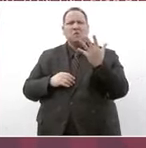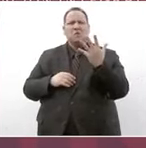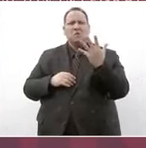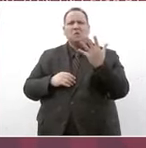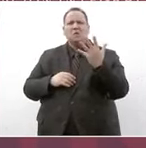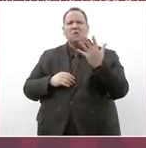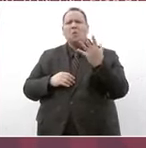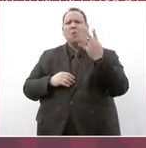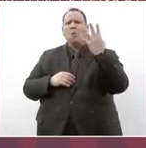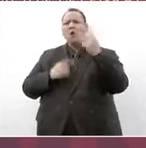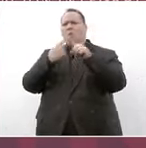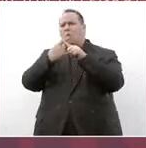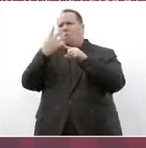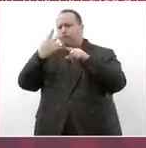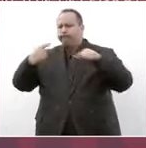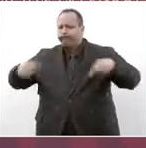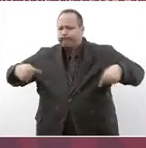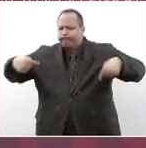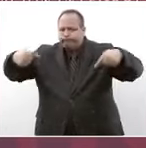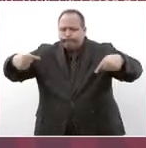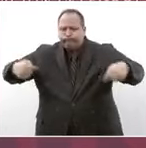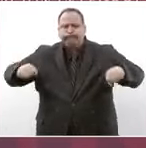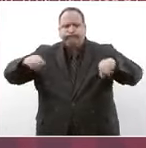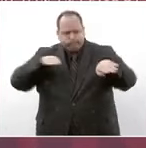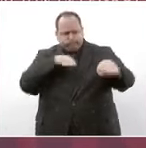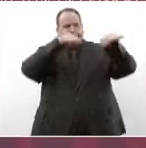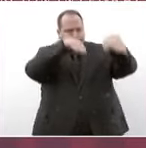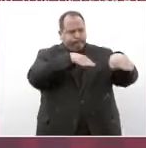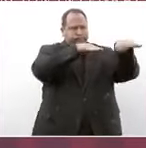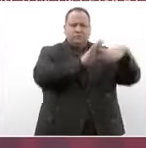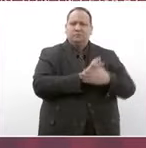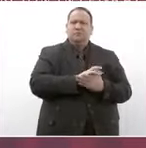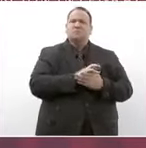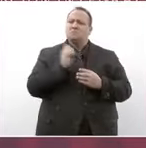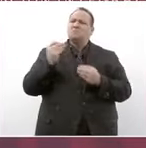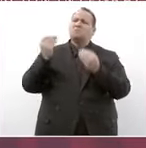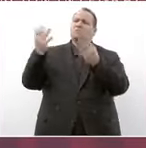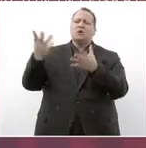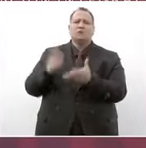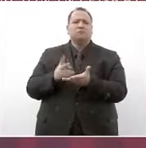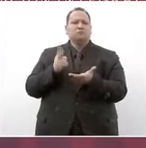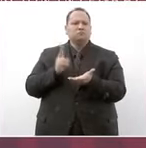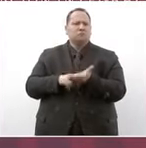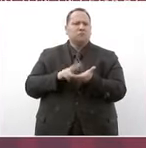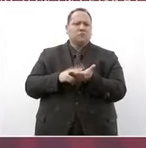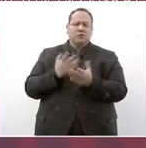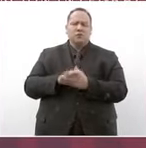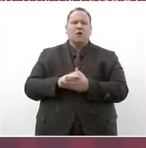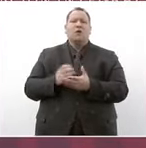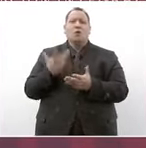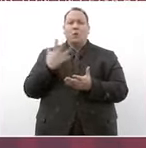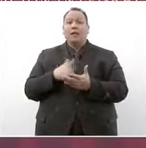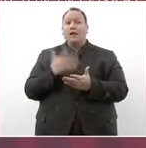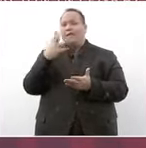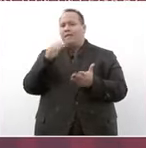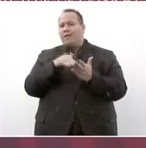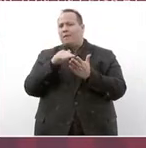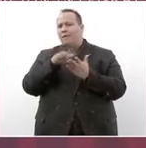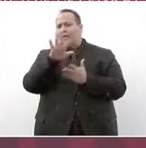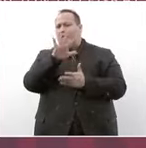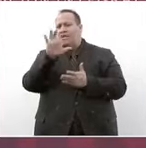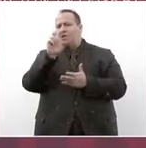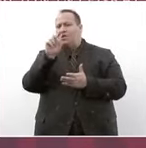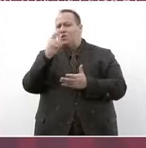por cuatro de las unidades también se aportó un costo de diez millones